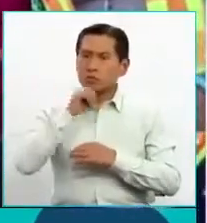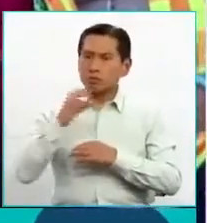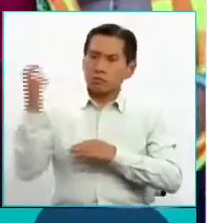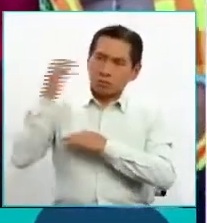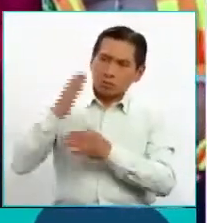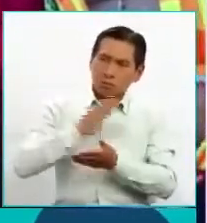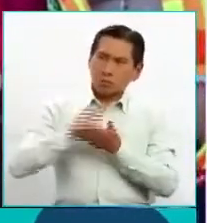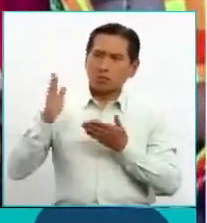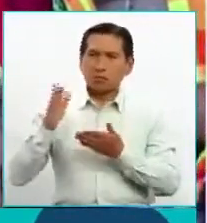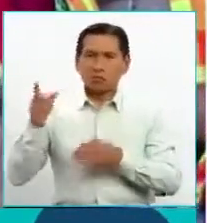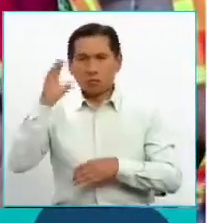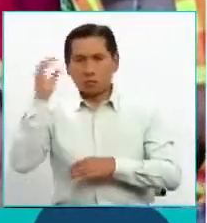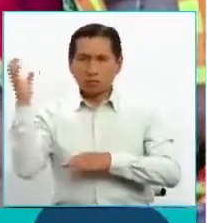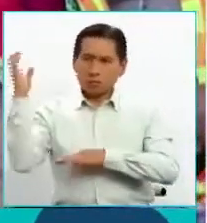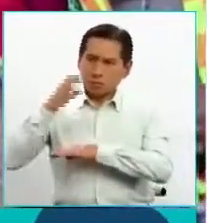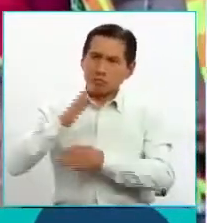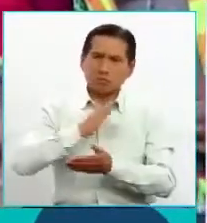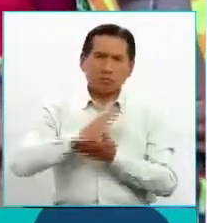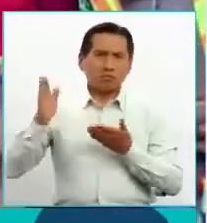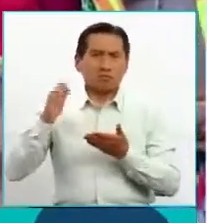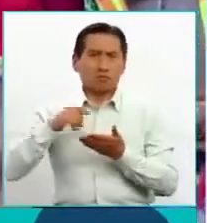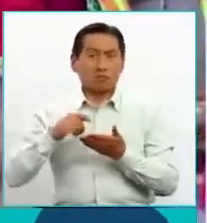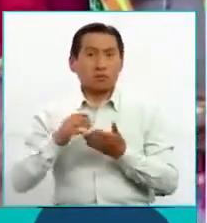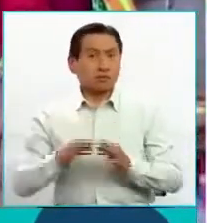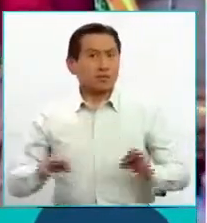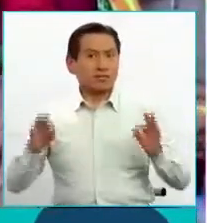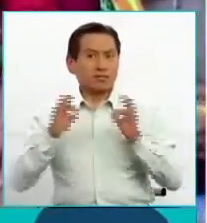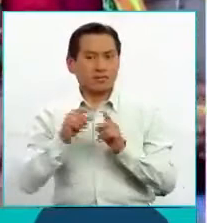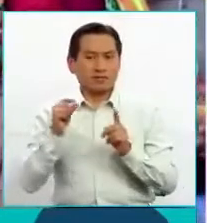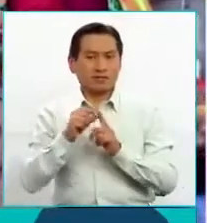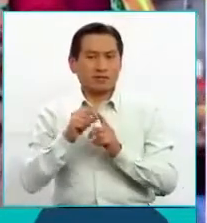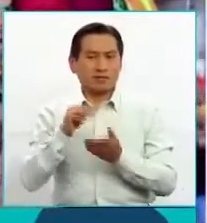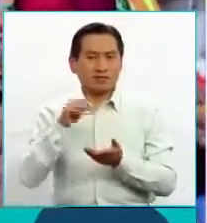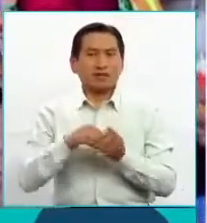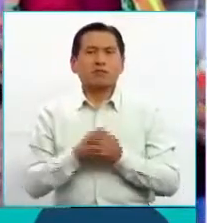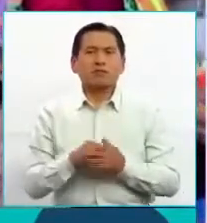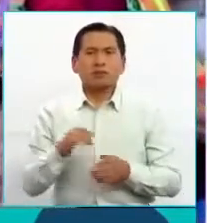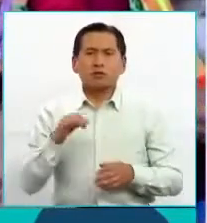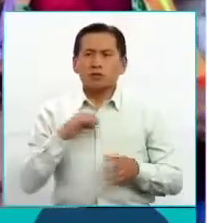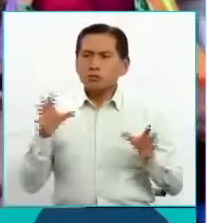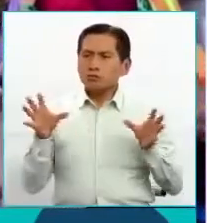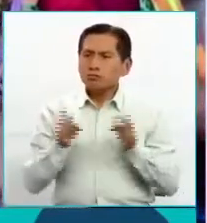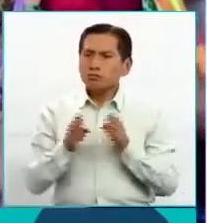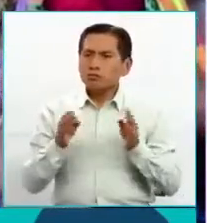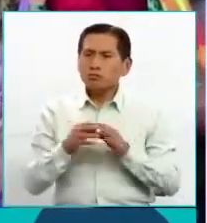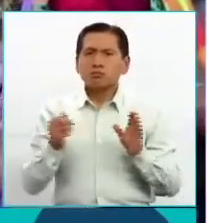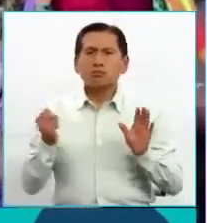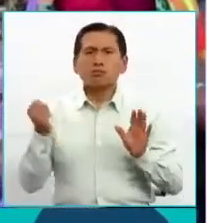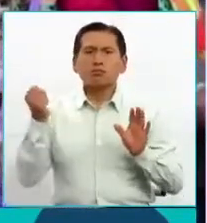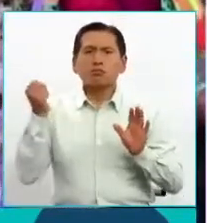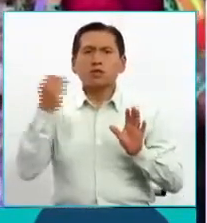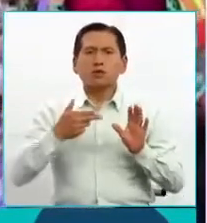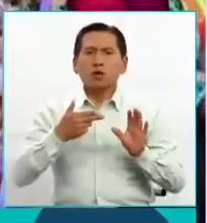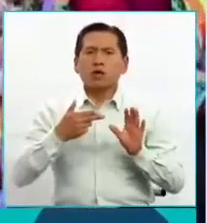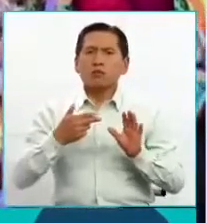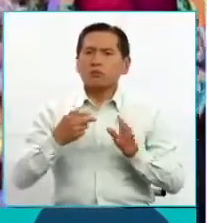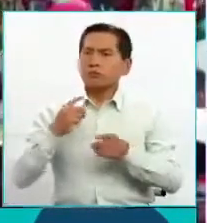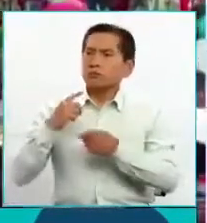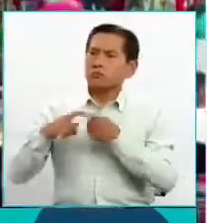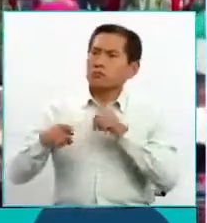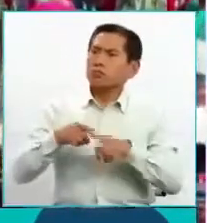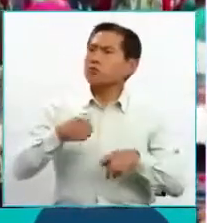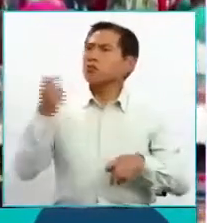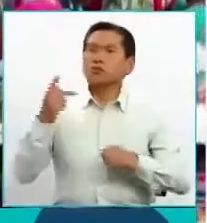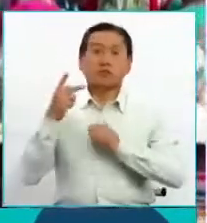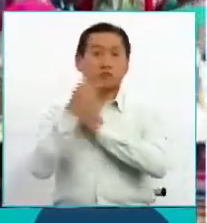despatriarcalización. Yo he tenido varias reuniones virtuales con algunos colegas de otros